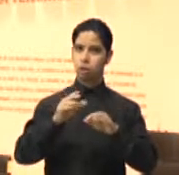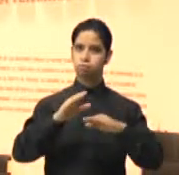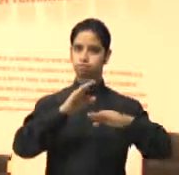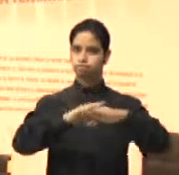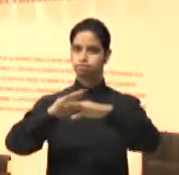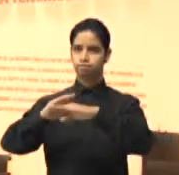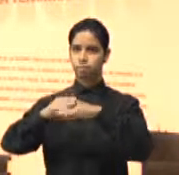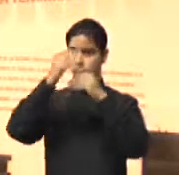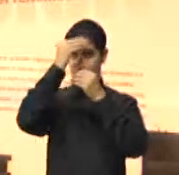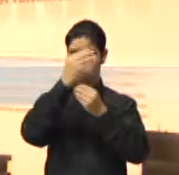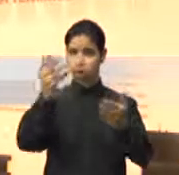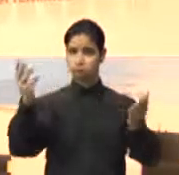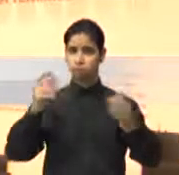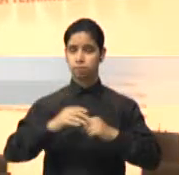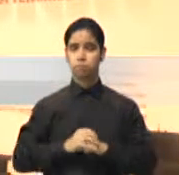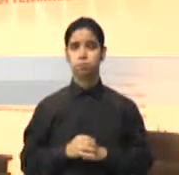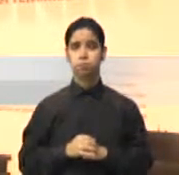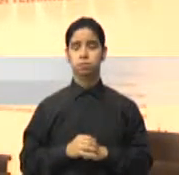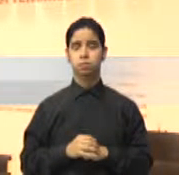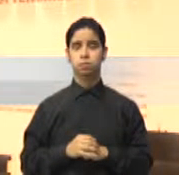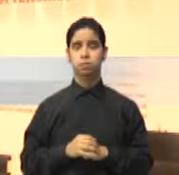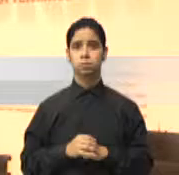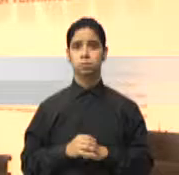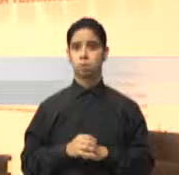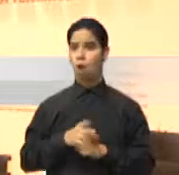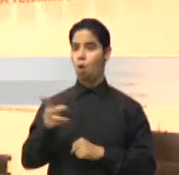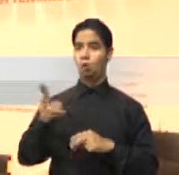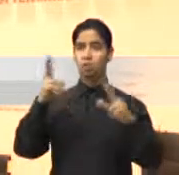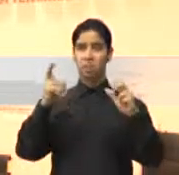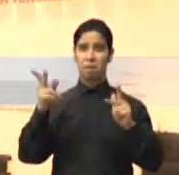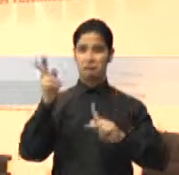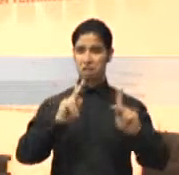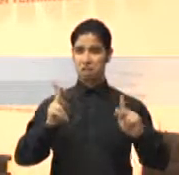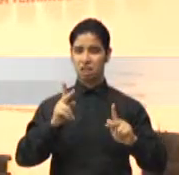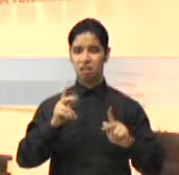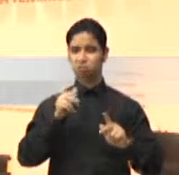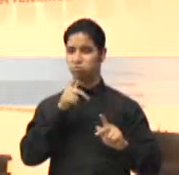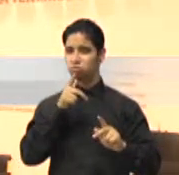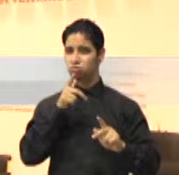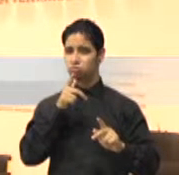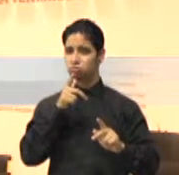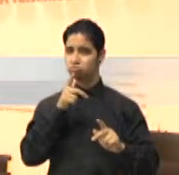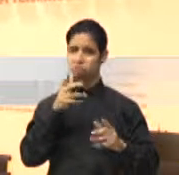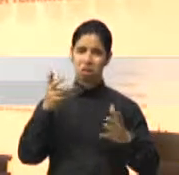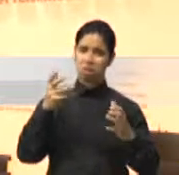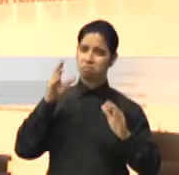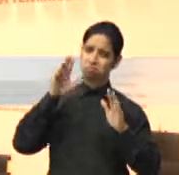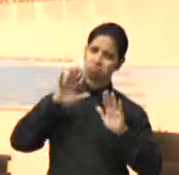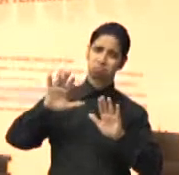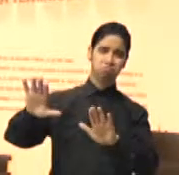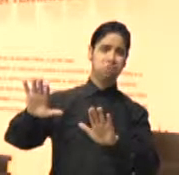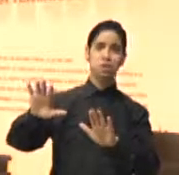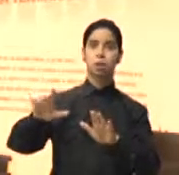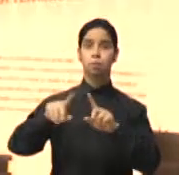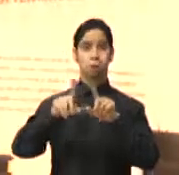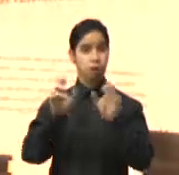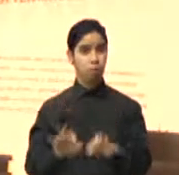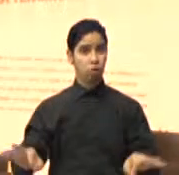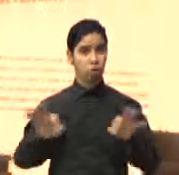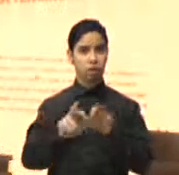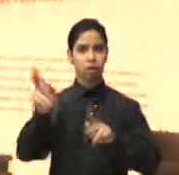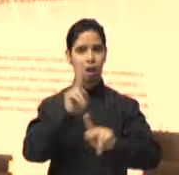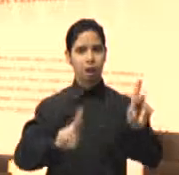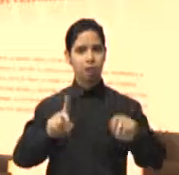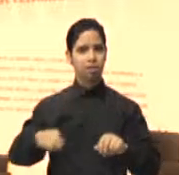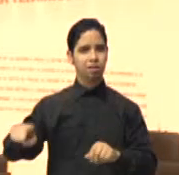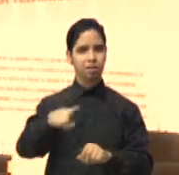compromiso es completo y sabemos que es un tema que la gente no quiere escuchar sobre él y necesitamos realmente hablar a la gente, educar a la gente para